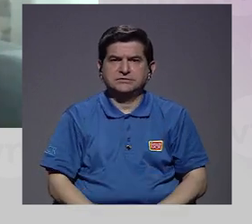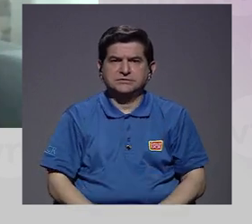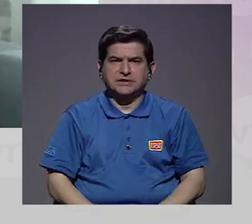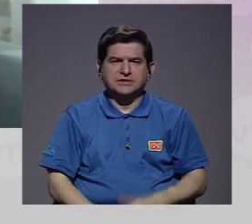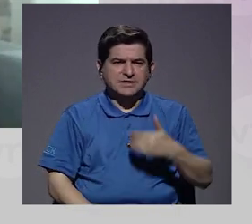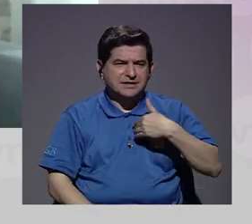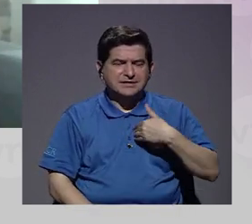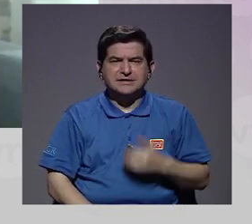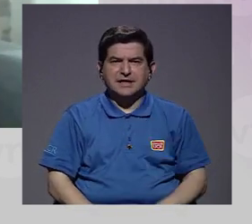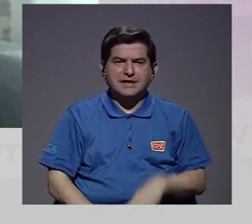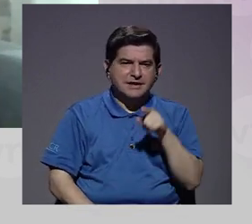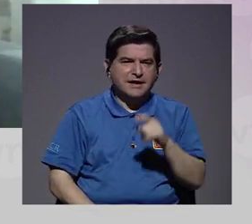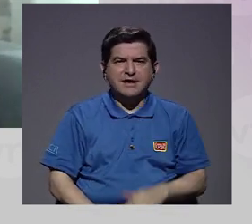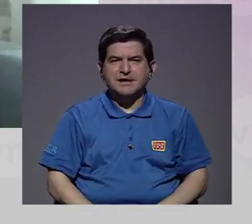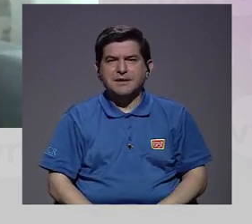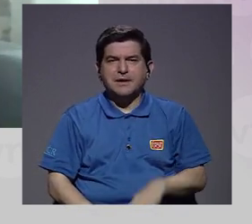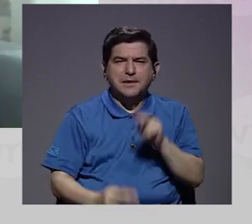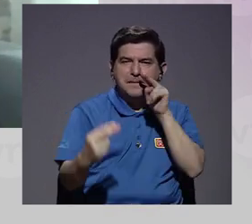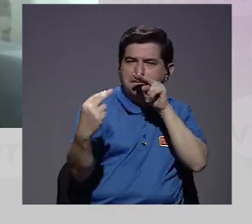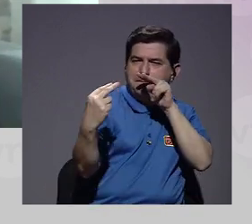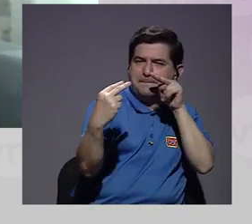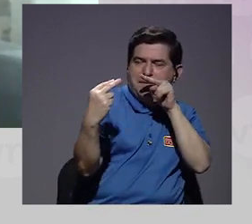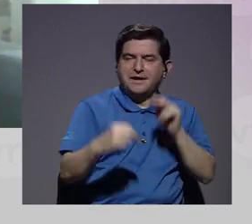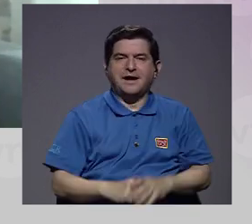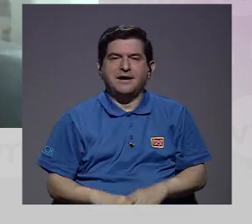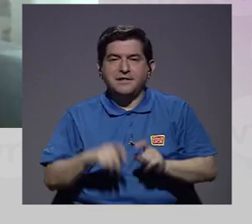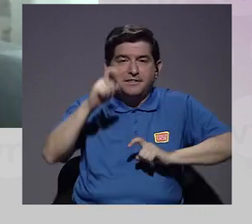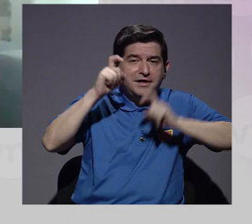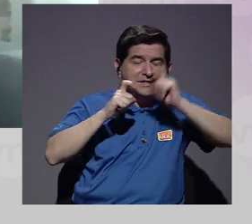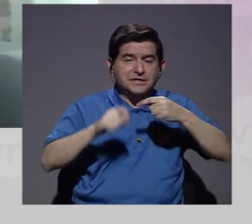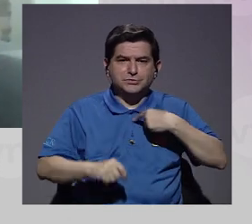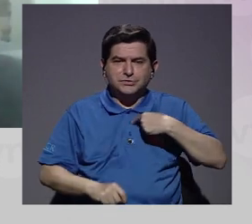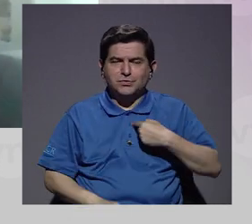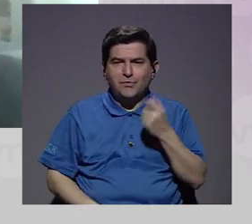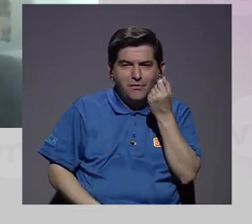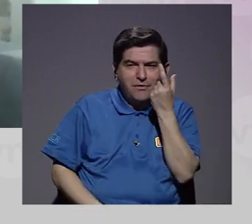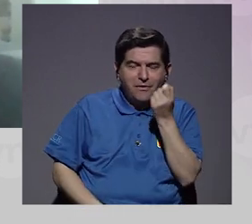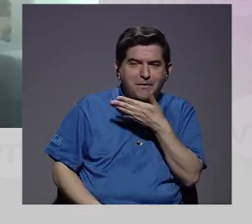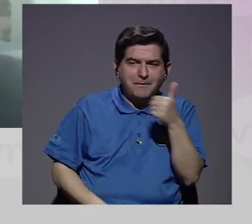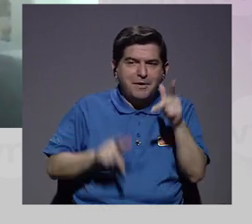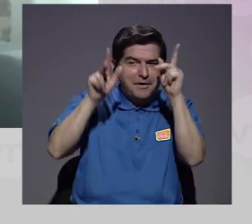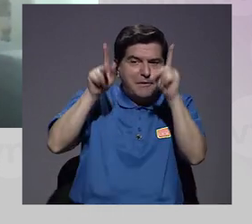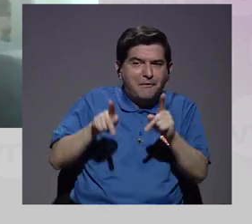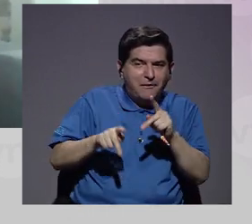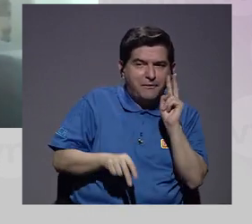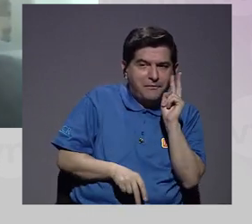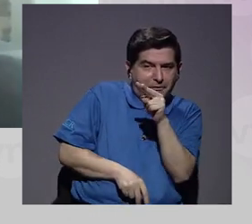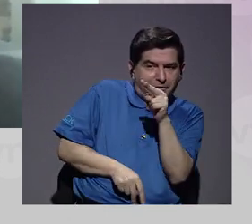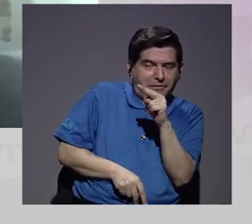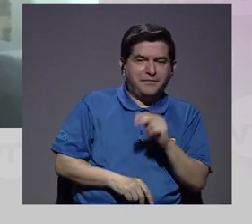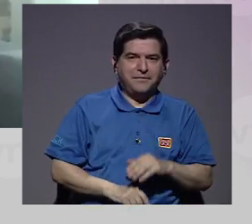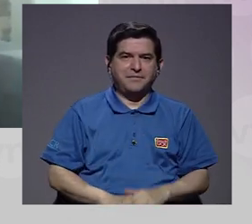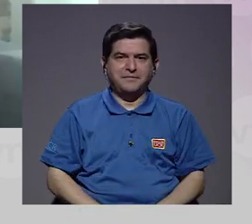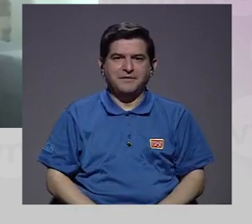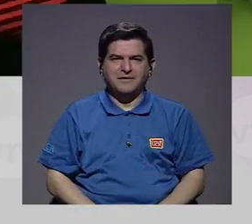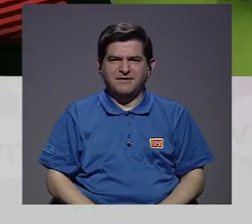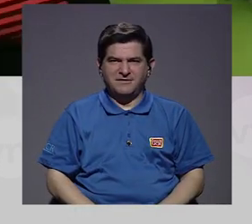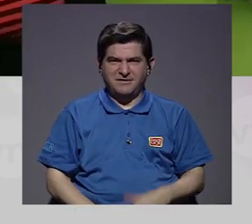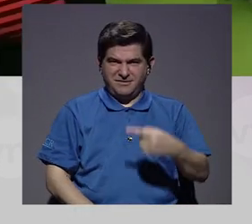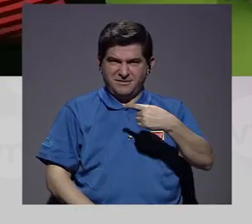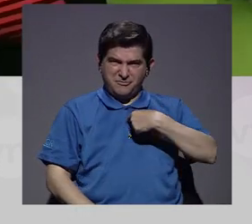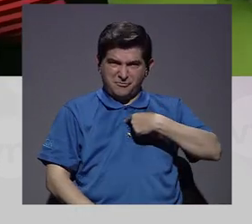hay complicidades, miradas, gestos, donde uno puede leer a la gente mejor. Entonces, ¿cómo